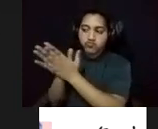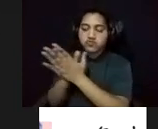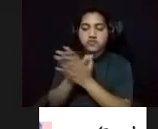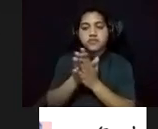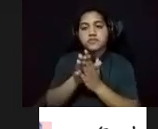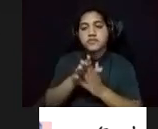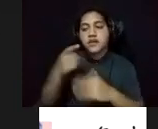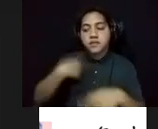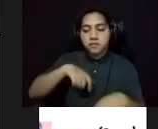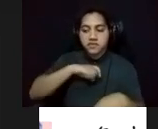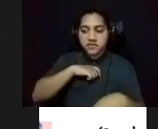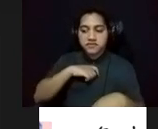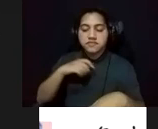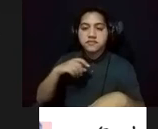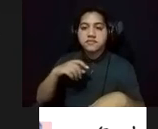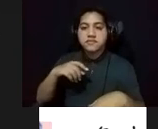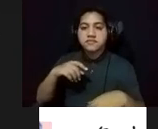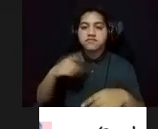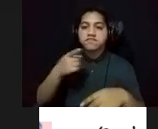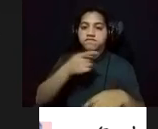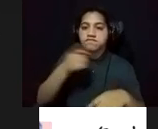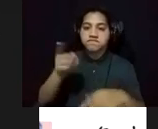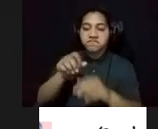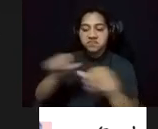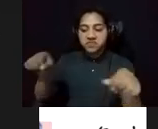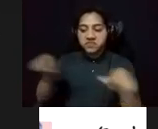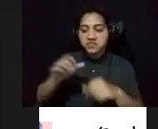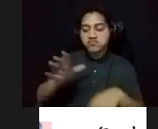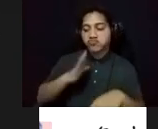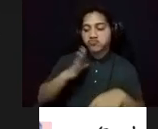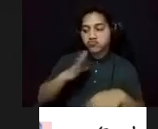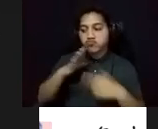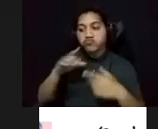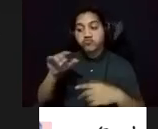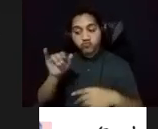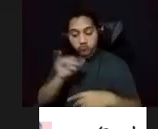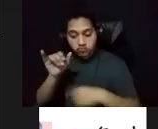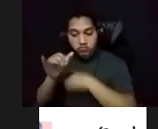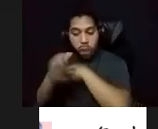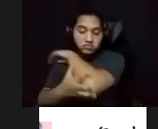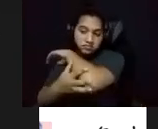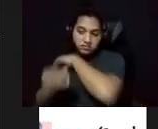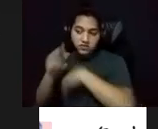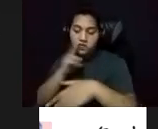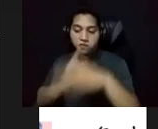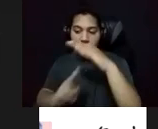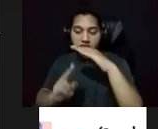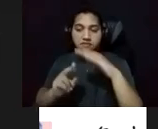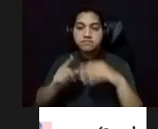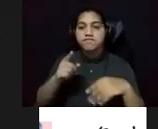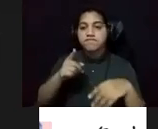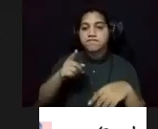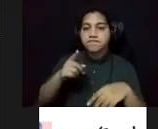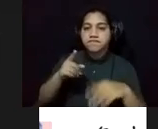ciudadela de patricios, burgueses y de gente humilde, marcan emblemáticamente las escenas de muchos de los